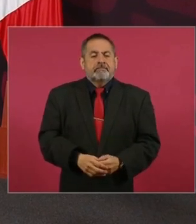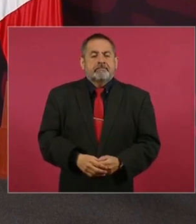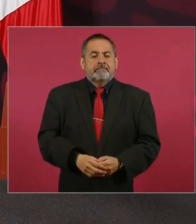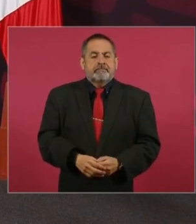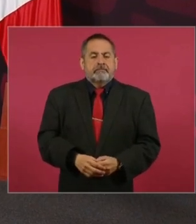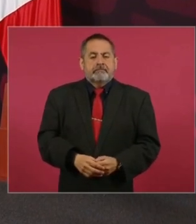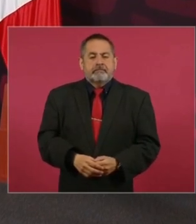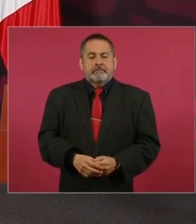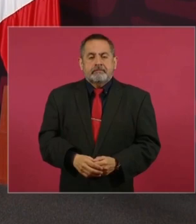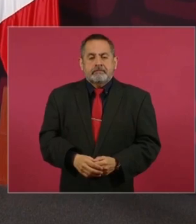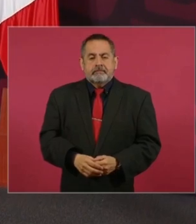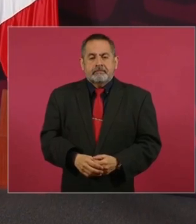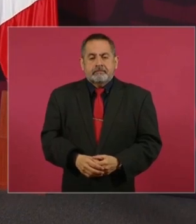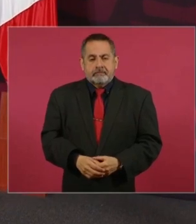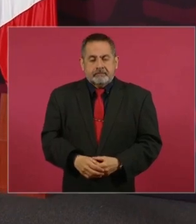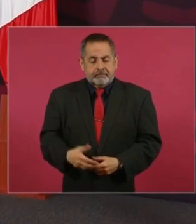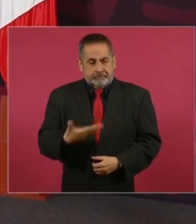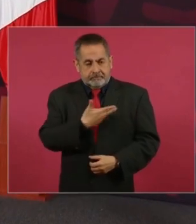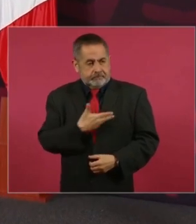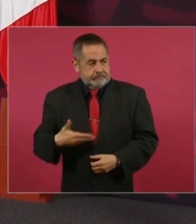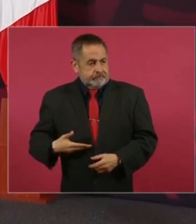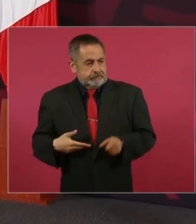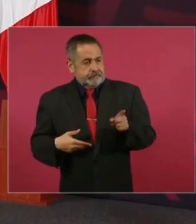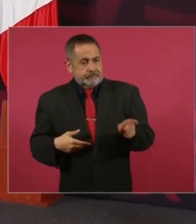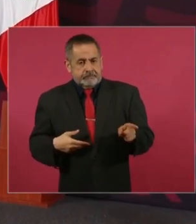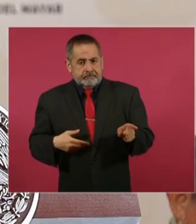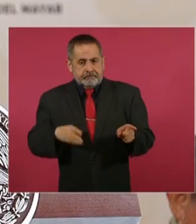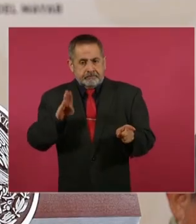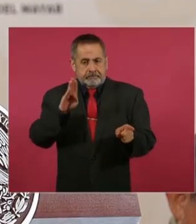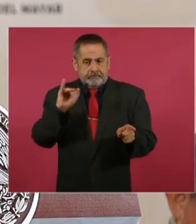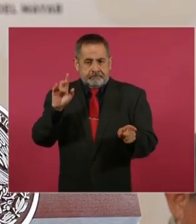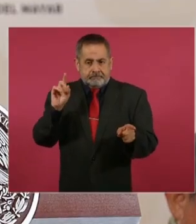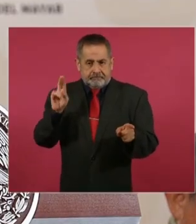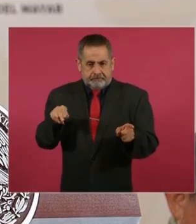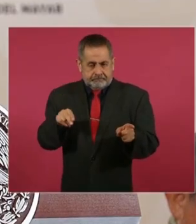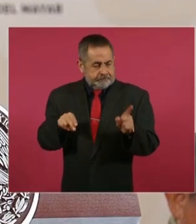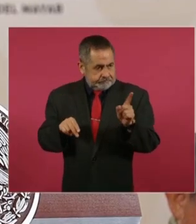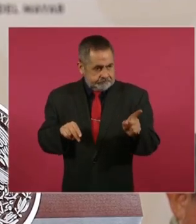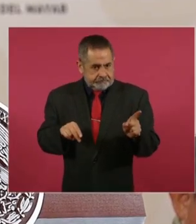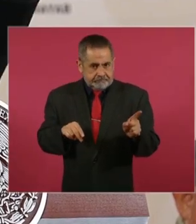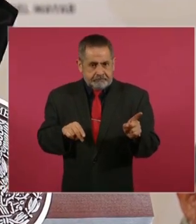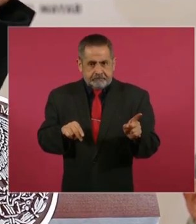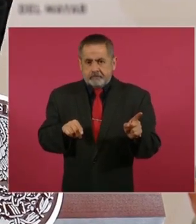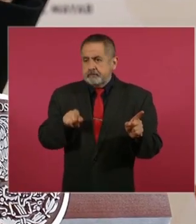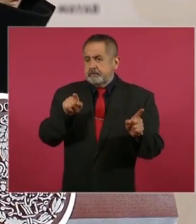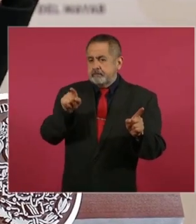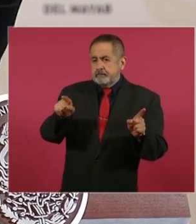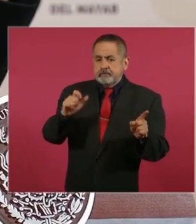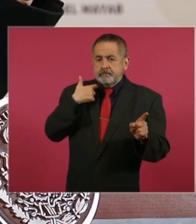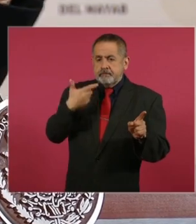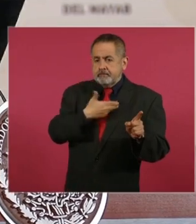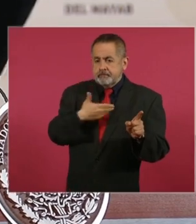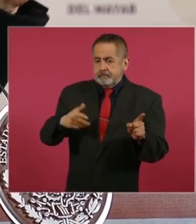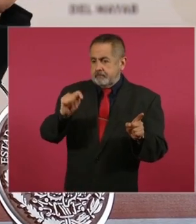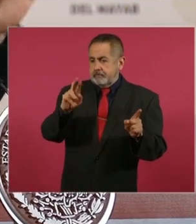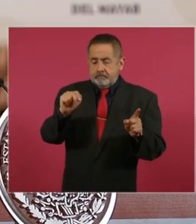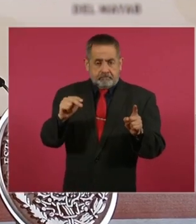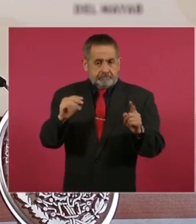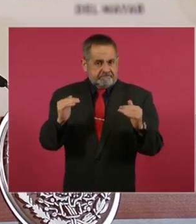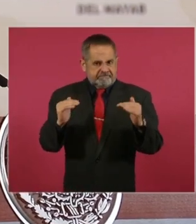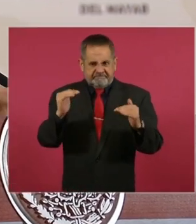El presidente Biden con el expresidente Trump,